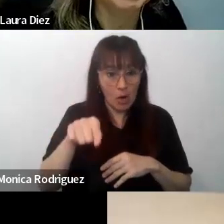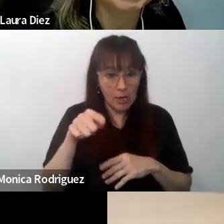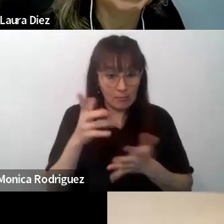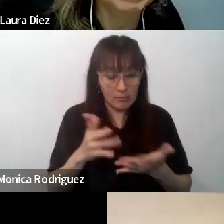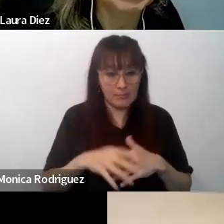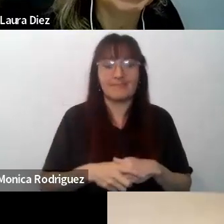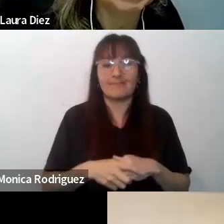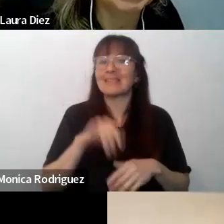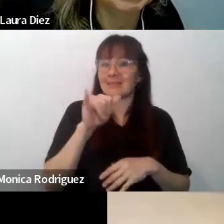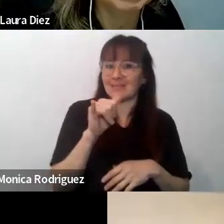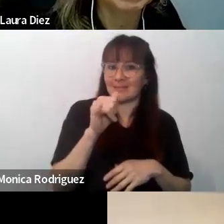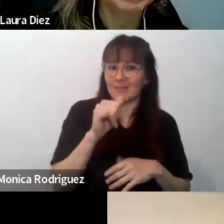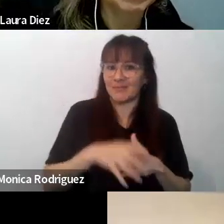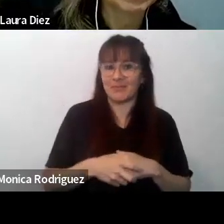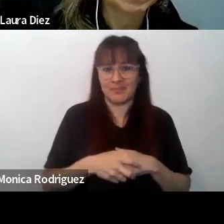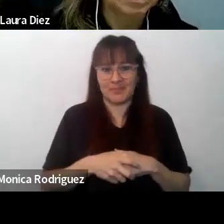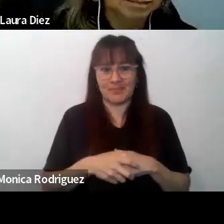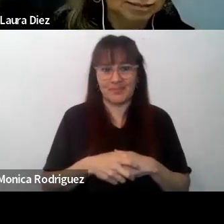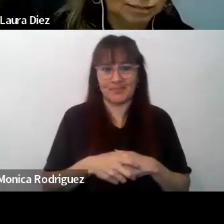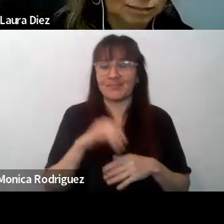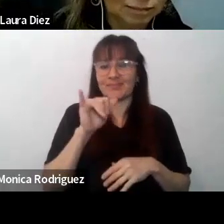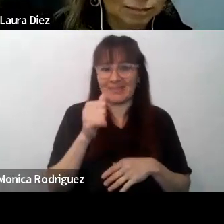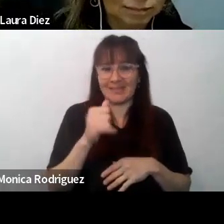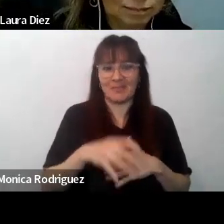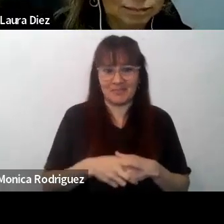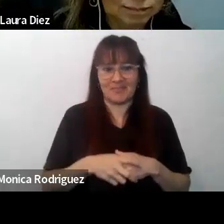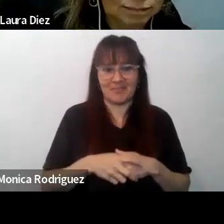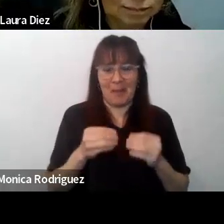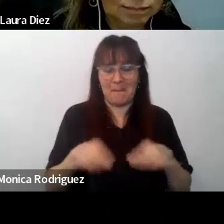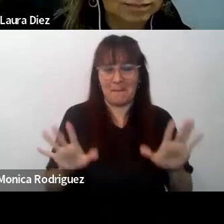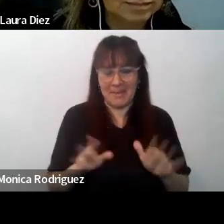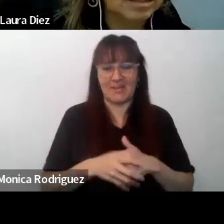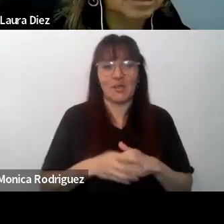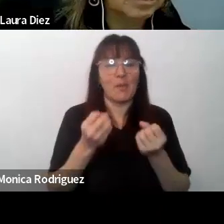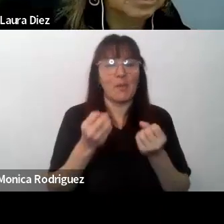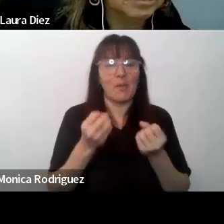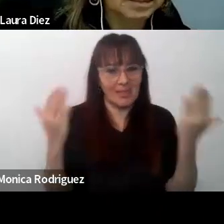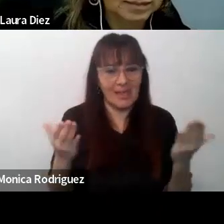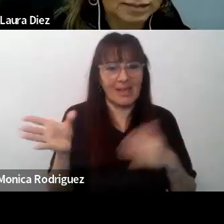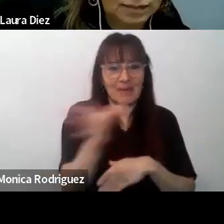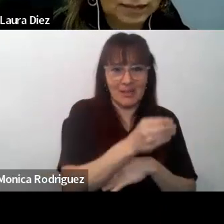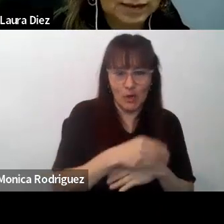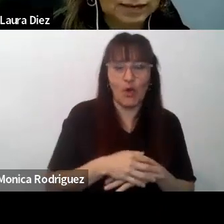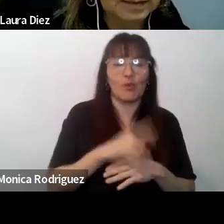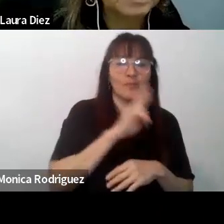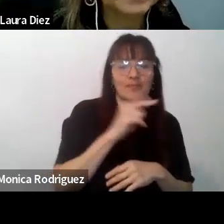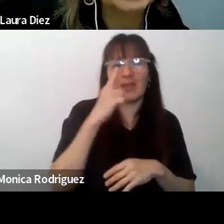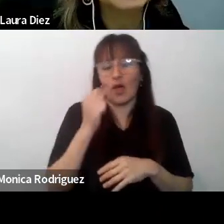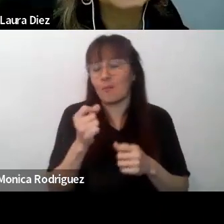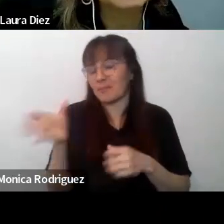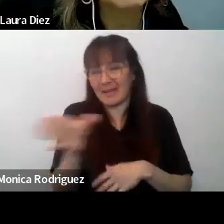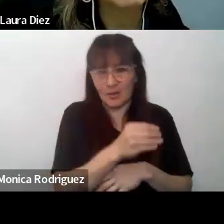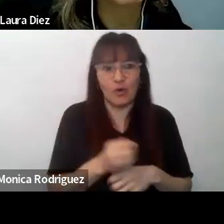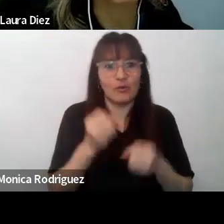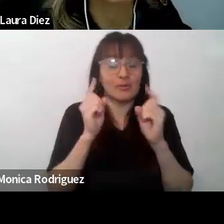Bueno, creo que me toca a mí tomar la palabra. Buenos días a todos y a todas. Y, bueno, buenas